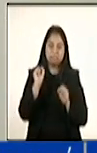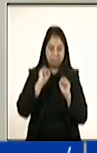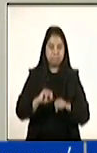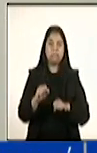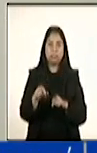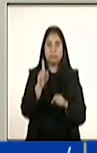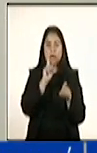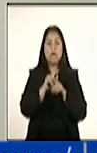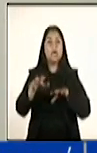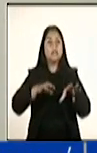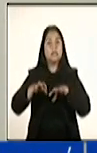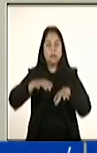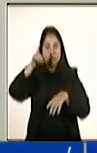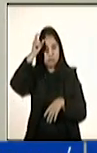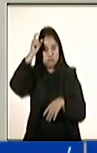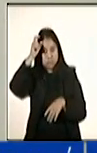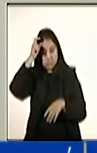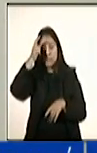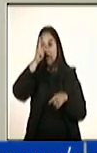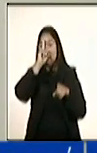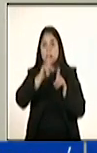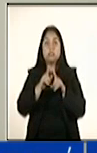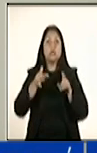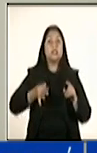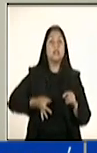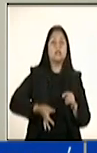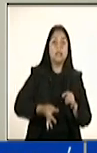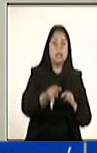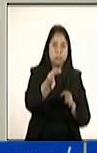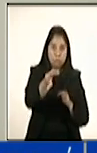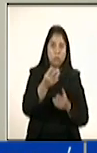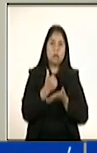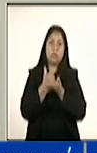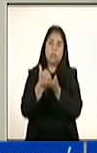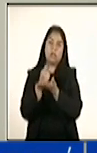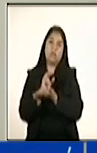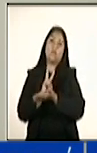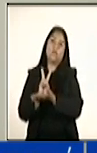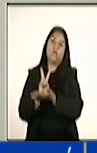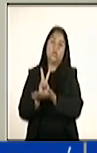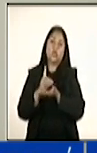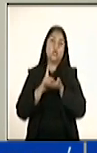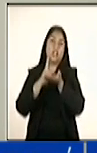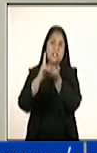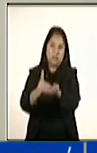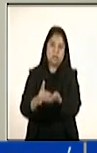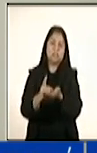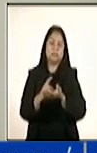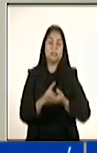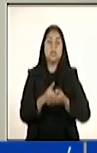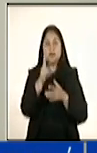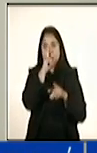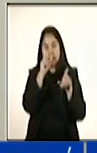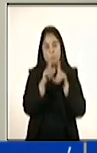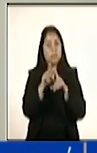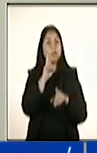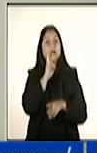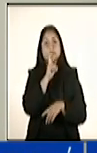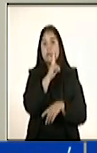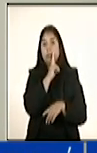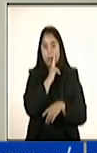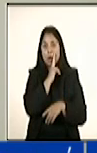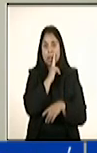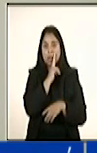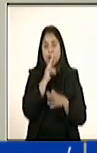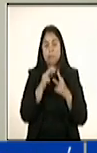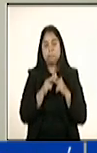ganaderas y el transporte de ayuda humanitaria. También podrán hacerlo los restaurantes, prestando el